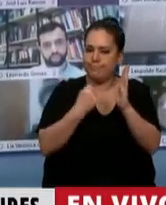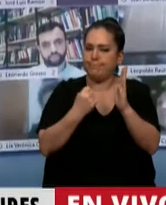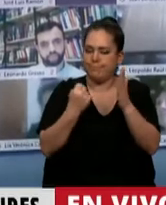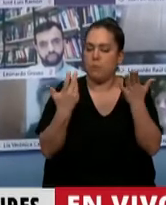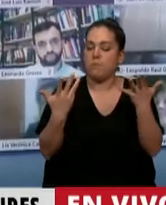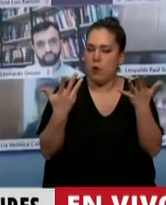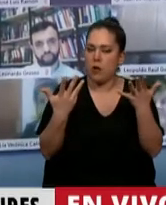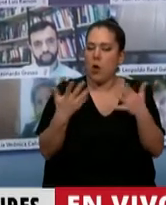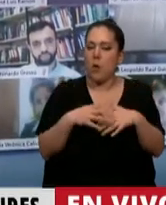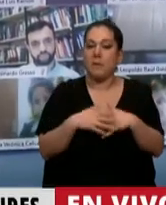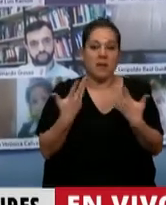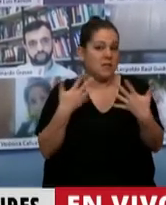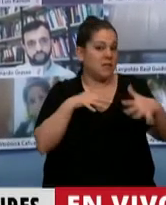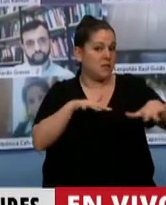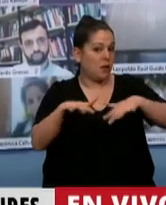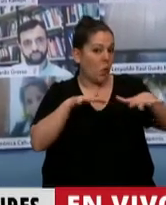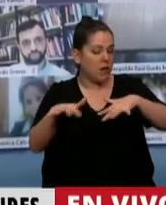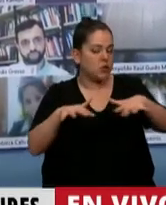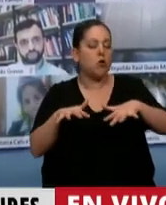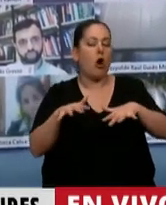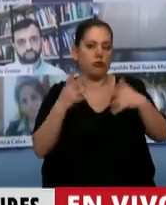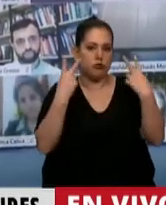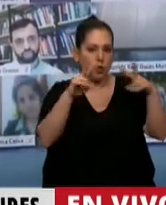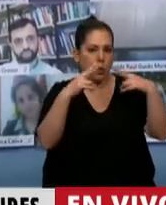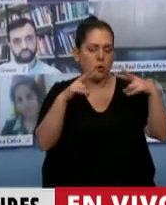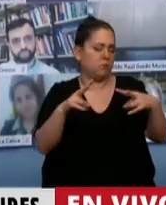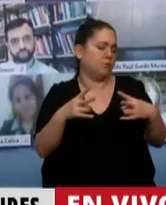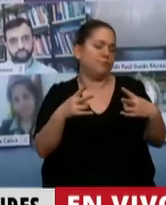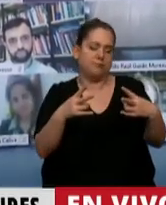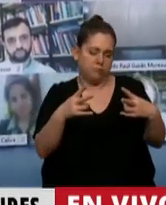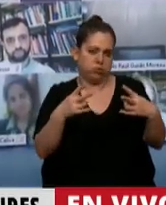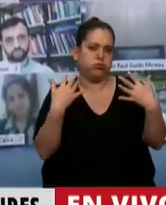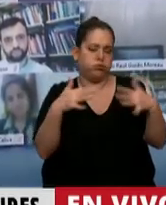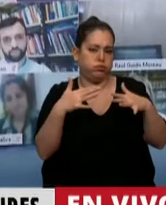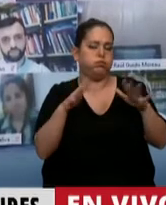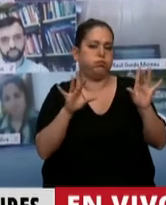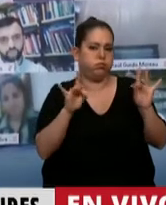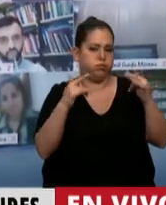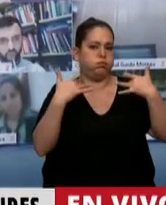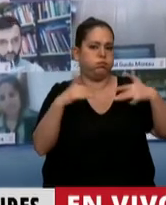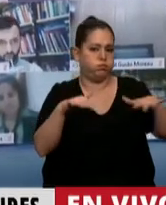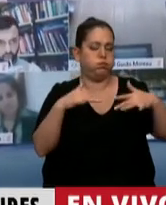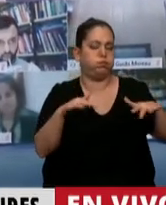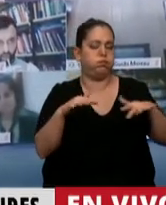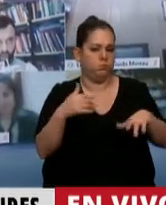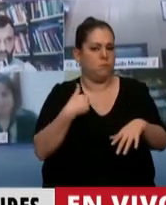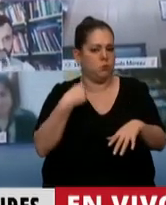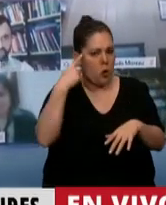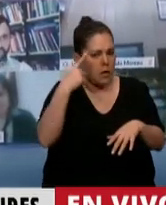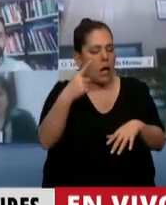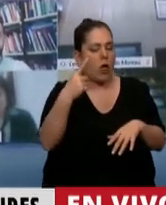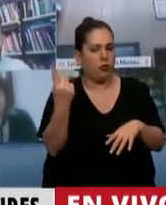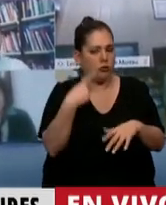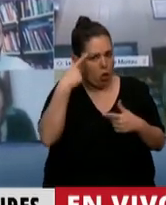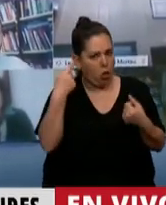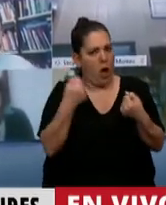obviamente la situación que atraviesa el turismo es absolutamente crítica y creo que en esto lo vamos a compartir